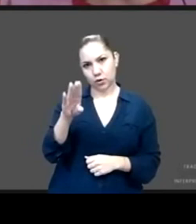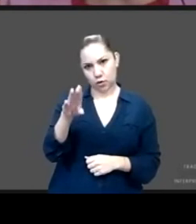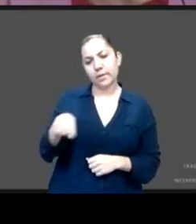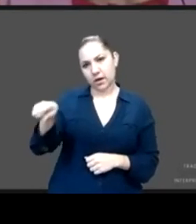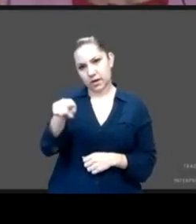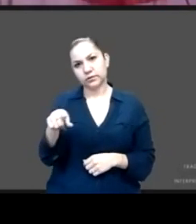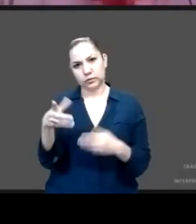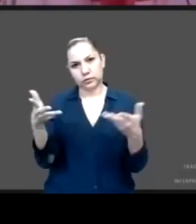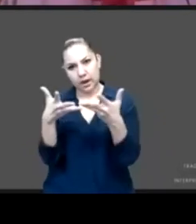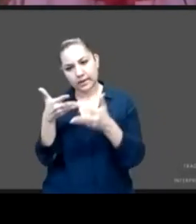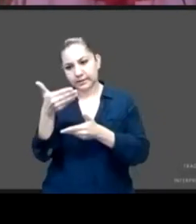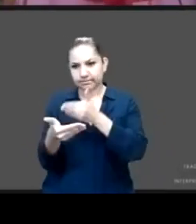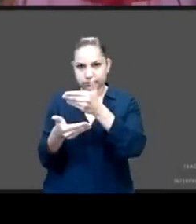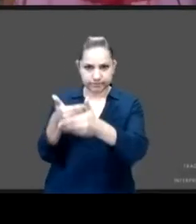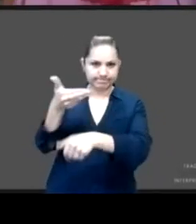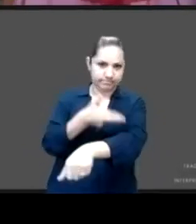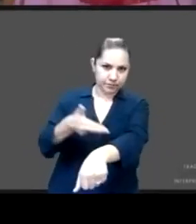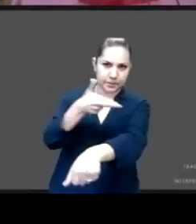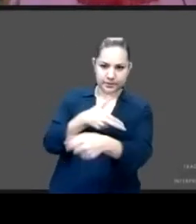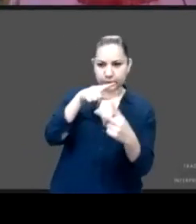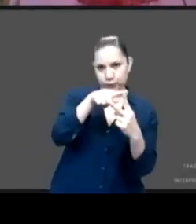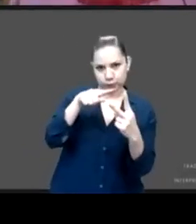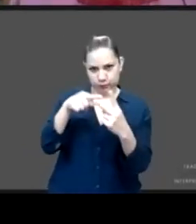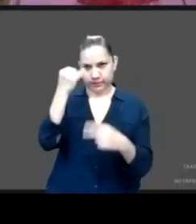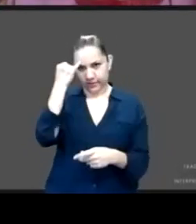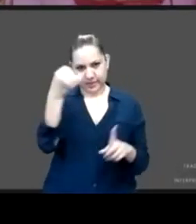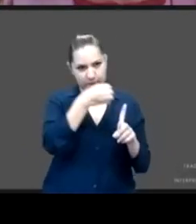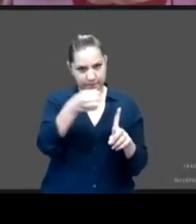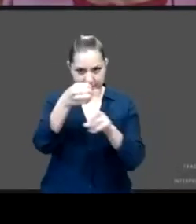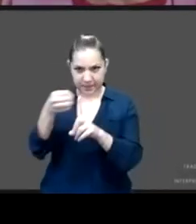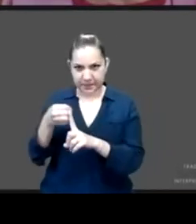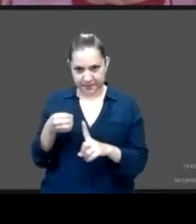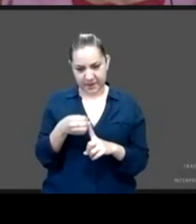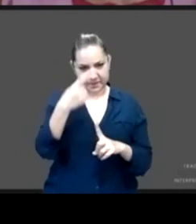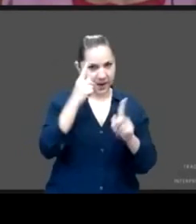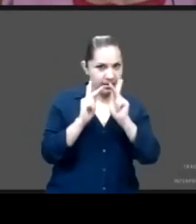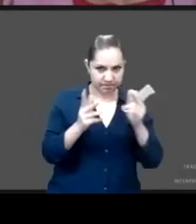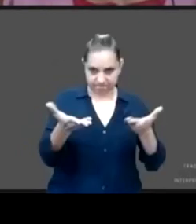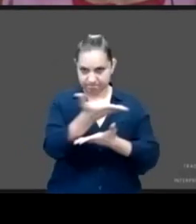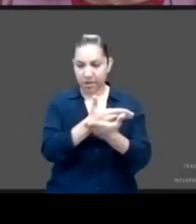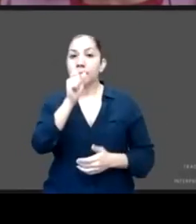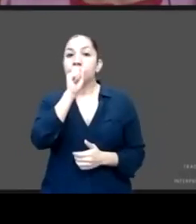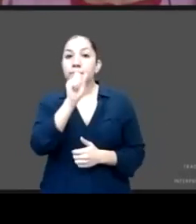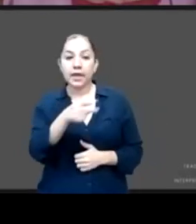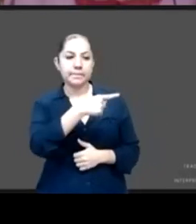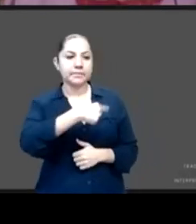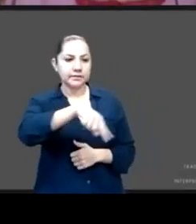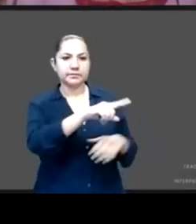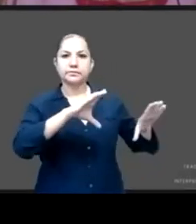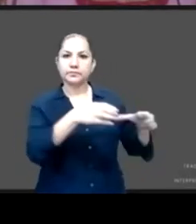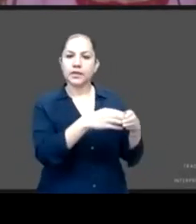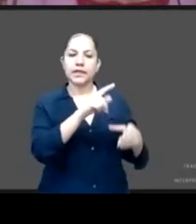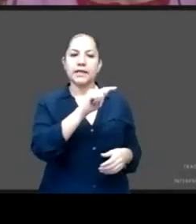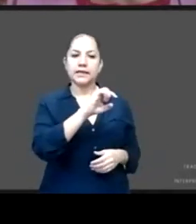instancias que crean este conversatorio. Yo también quisiera agradecer a Tejiendo Redes Infancia por